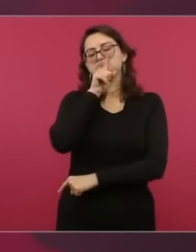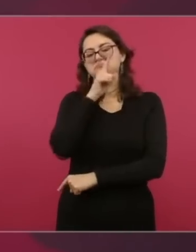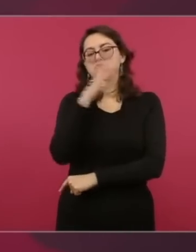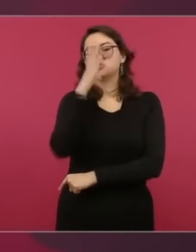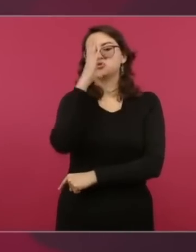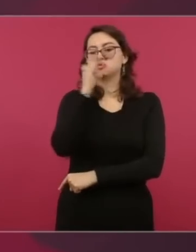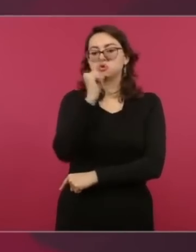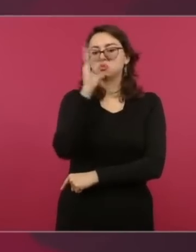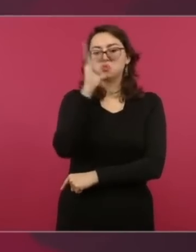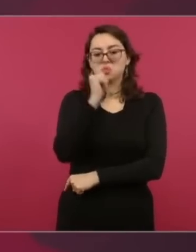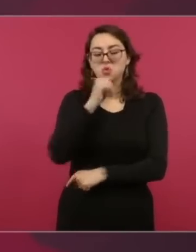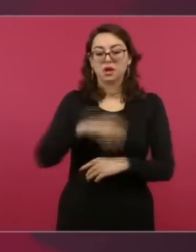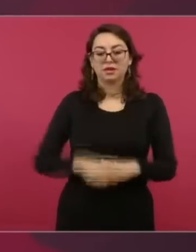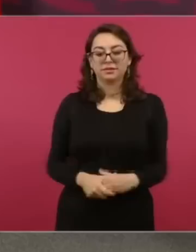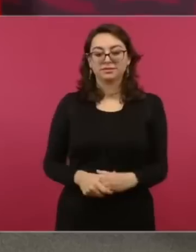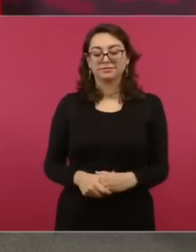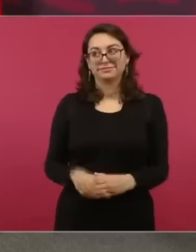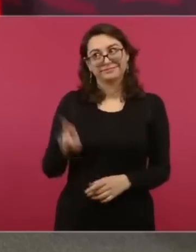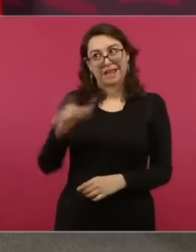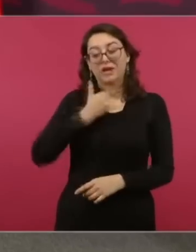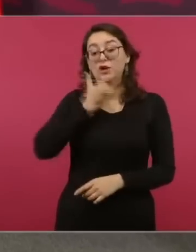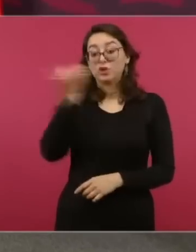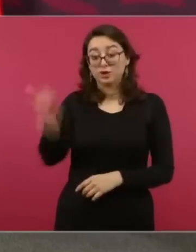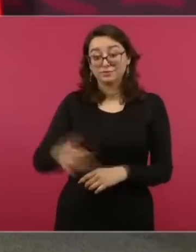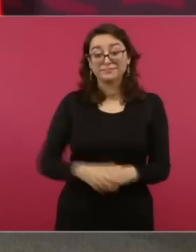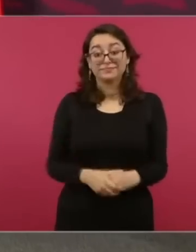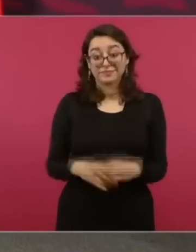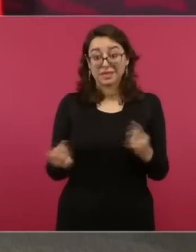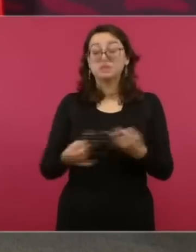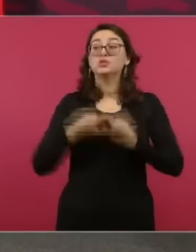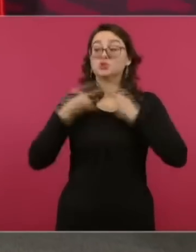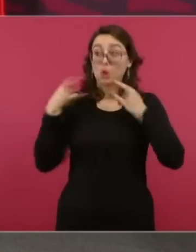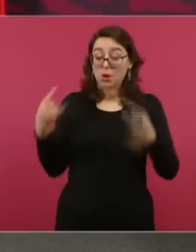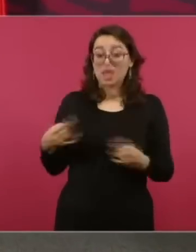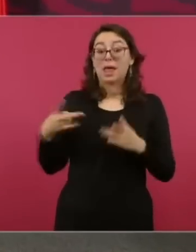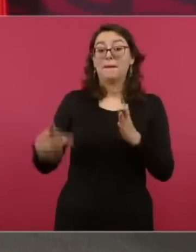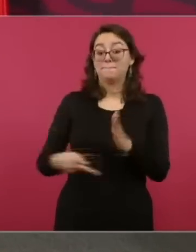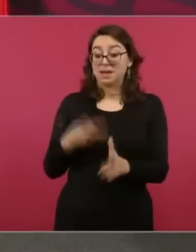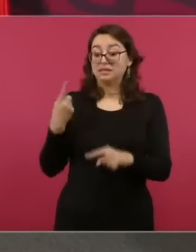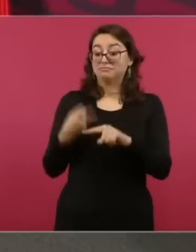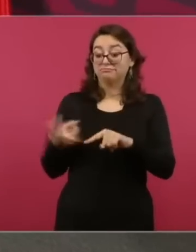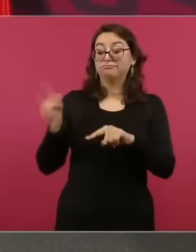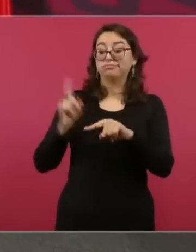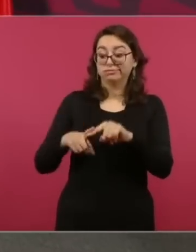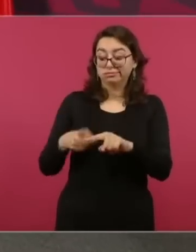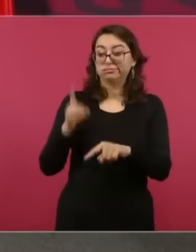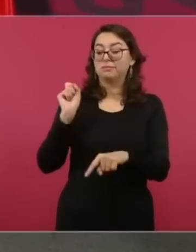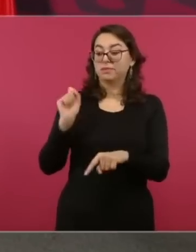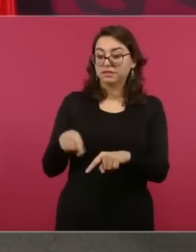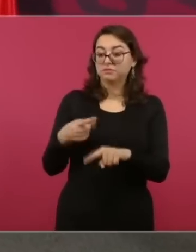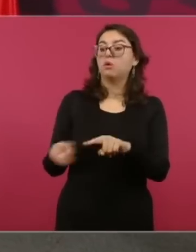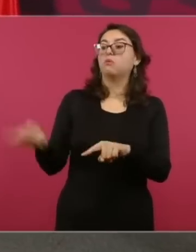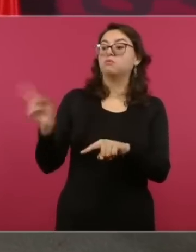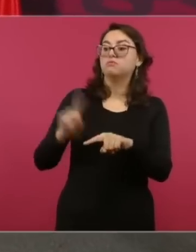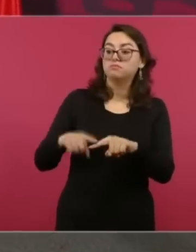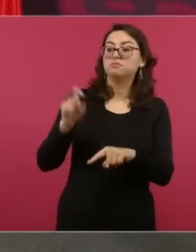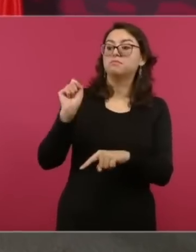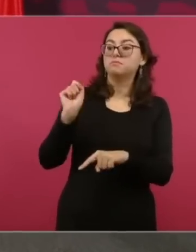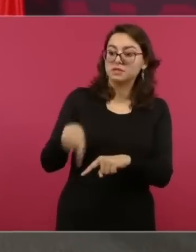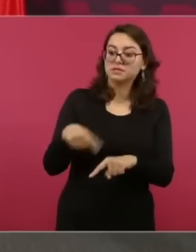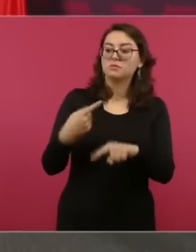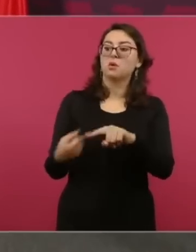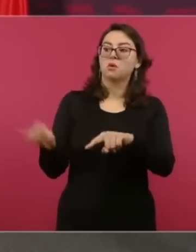Y sí, se repite la historia, aunque sea en versión caricaturesca.